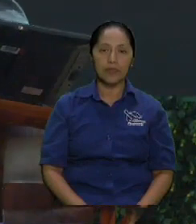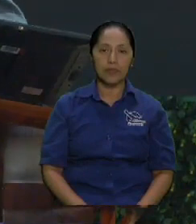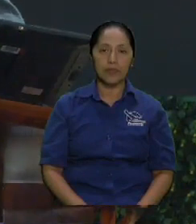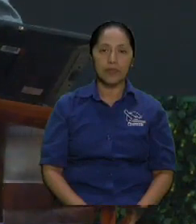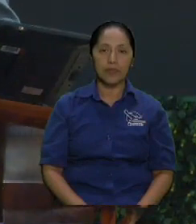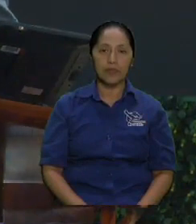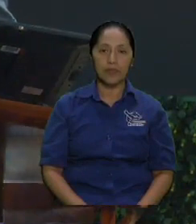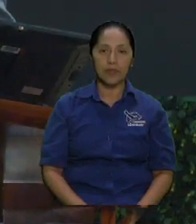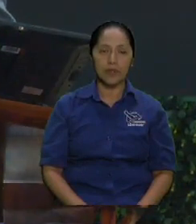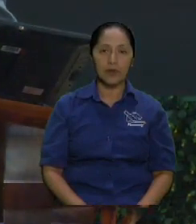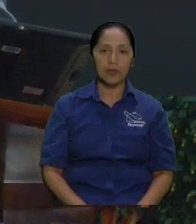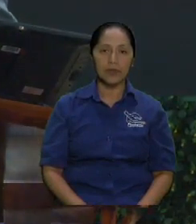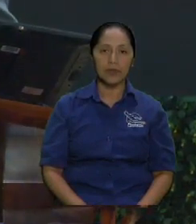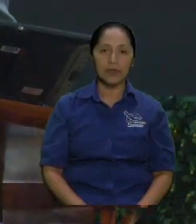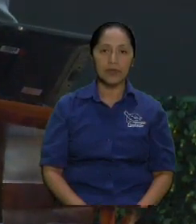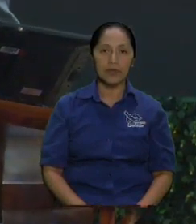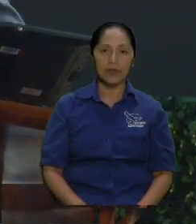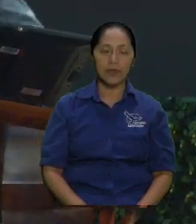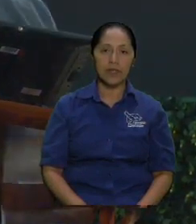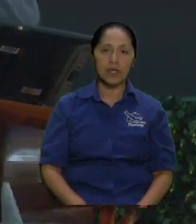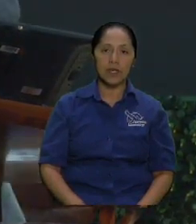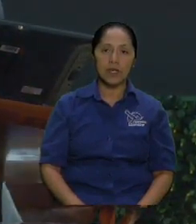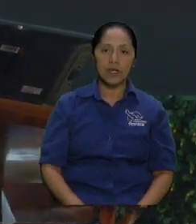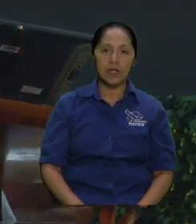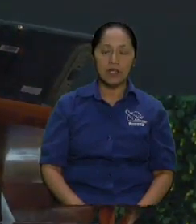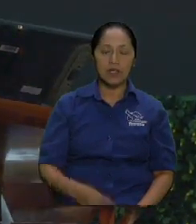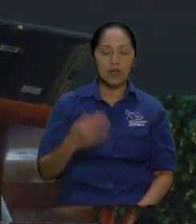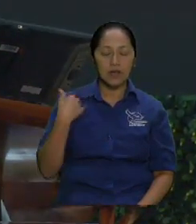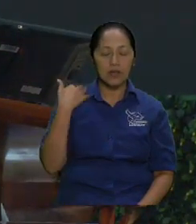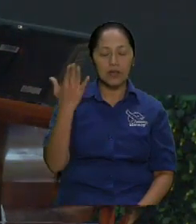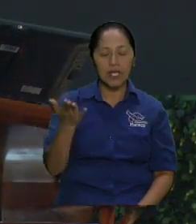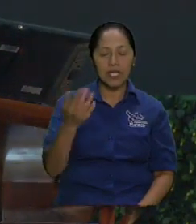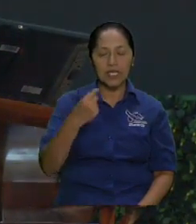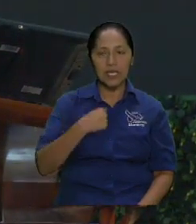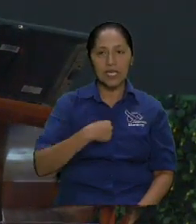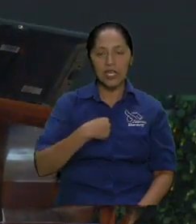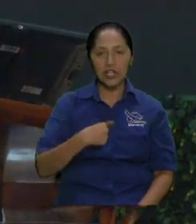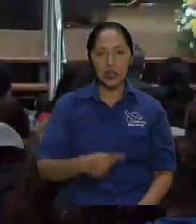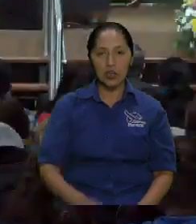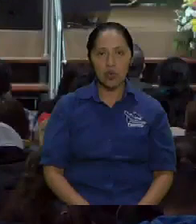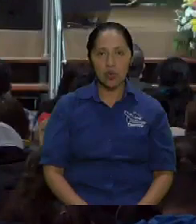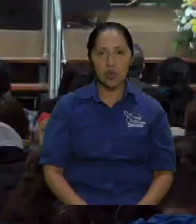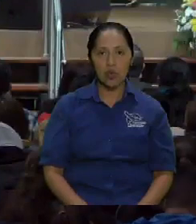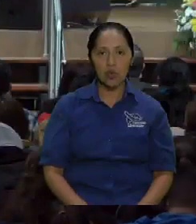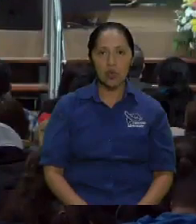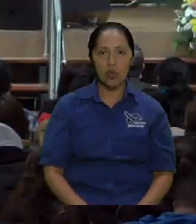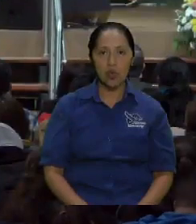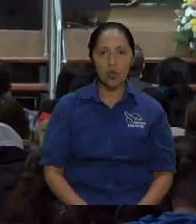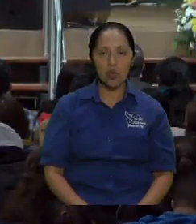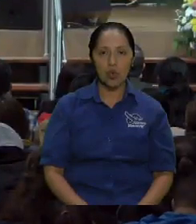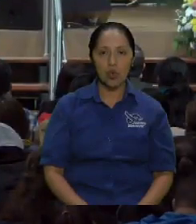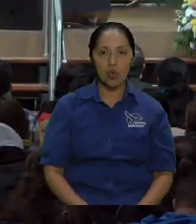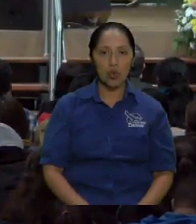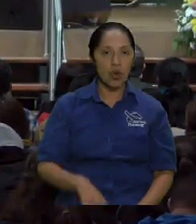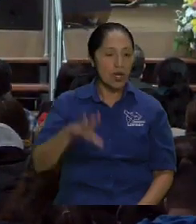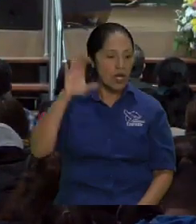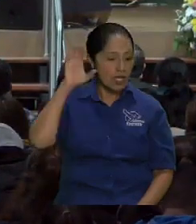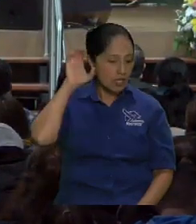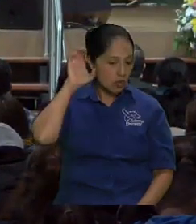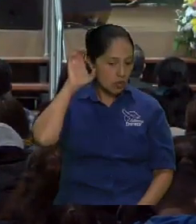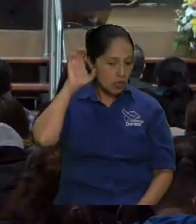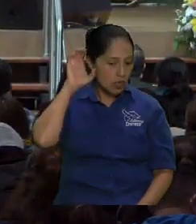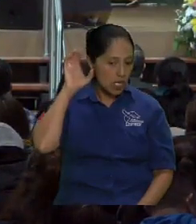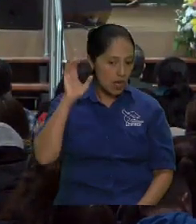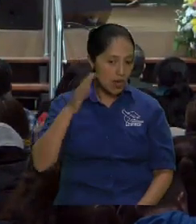yo yo oía a mi pastor y mi predicador preferido mientras yo fui oveja